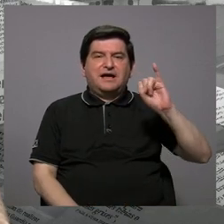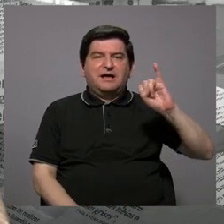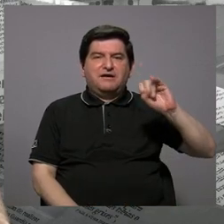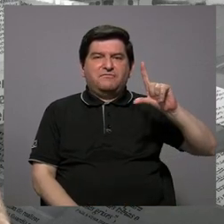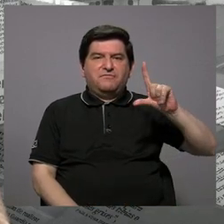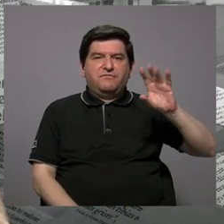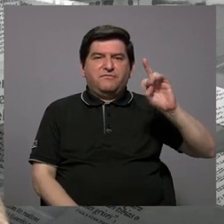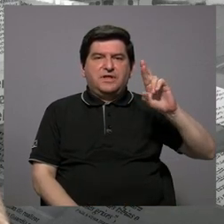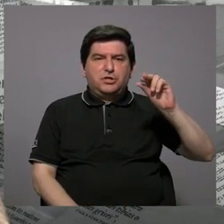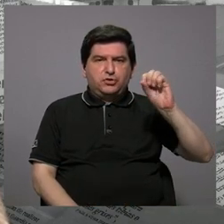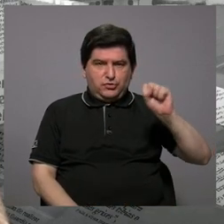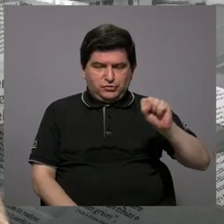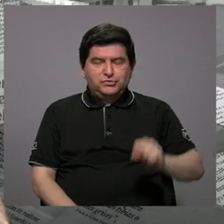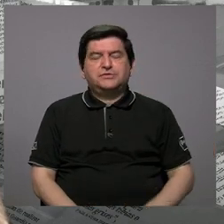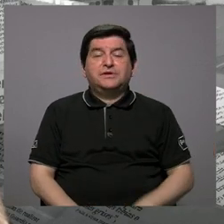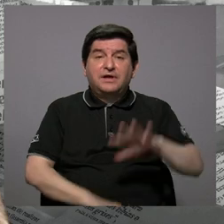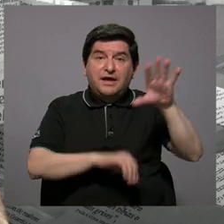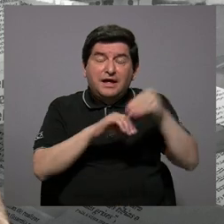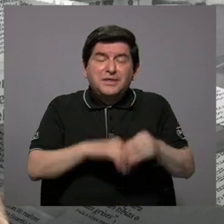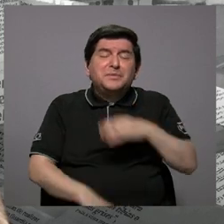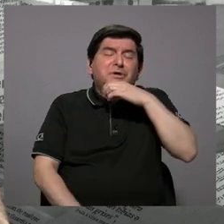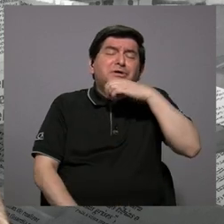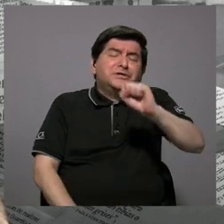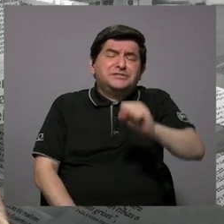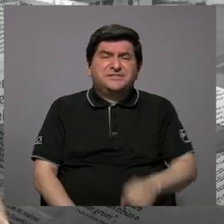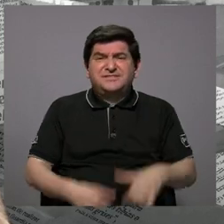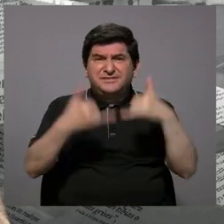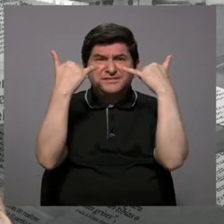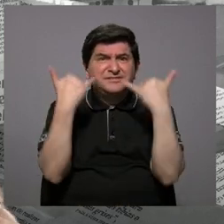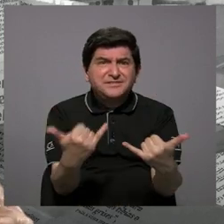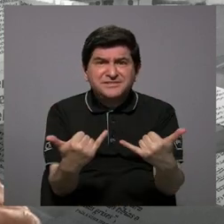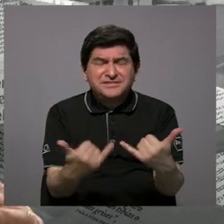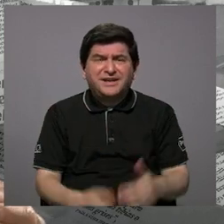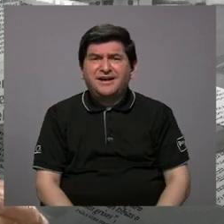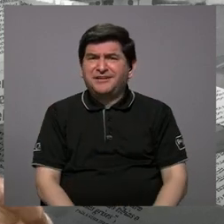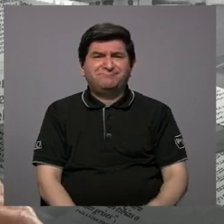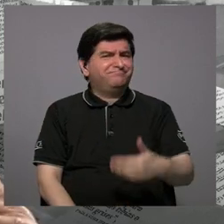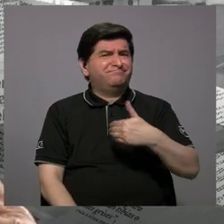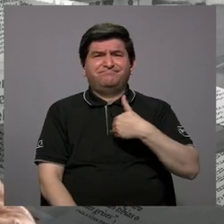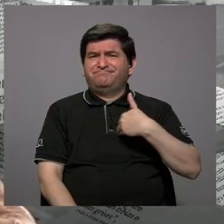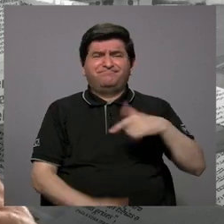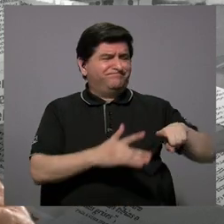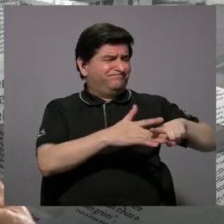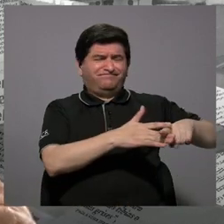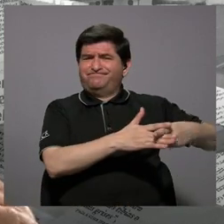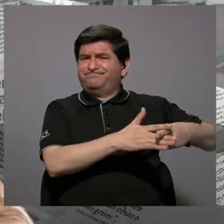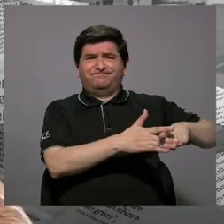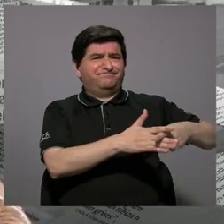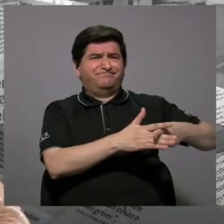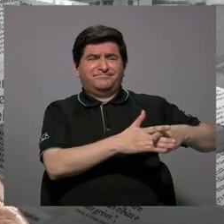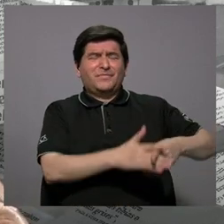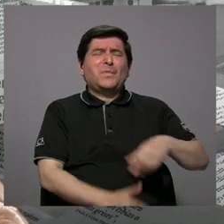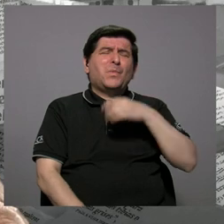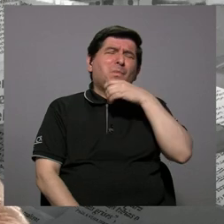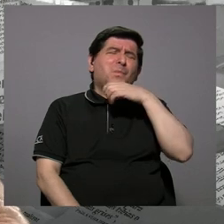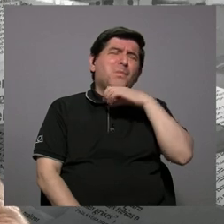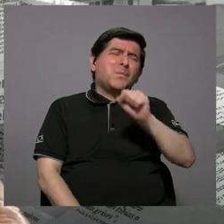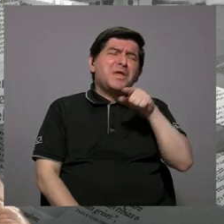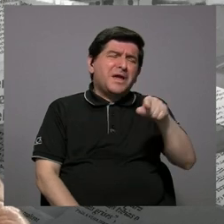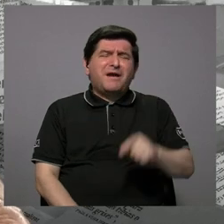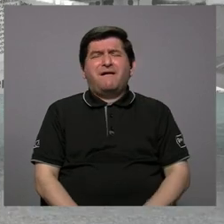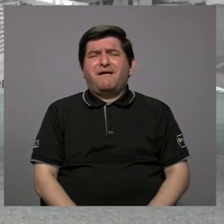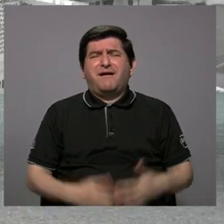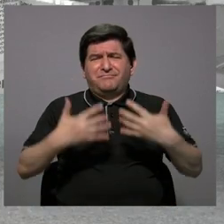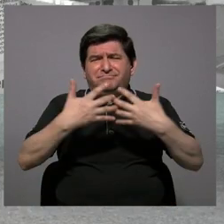Esa bomba además de que es antigua dice que ya no tienen el repuesto por la antigüedad que tiene la